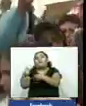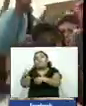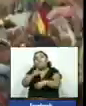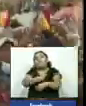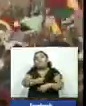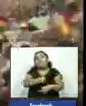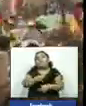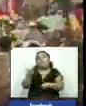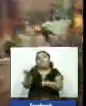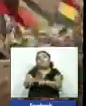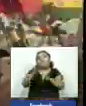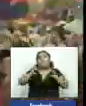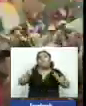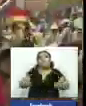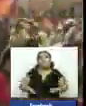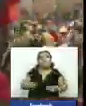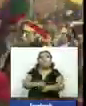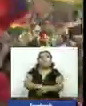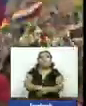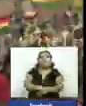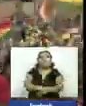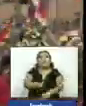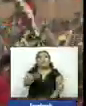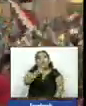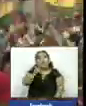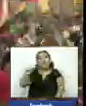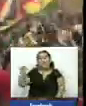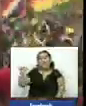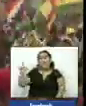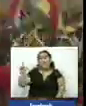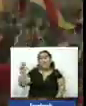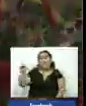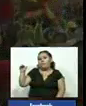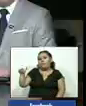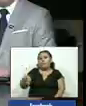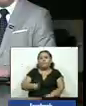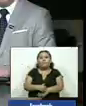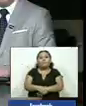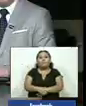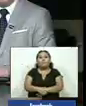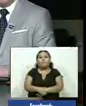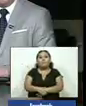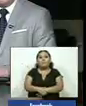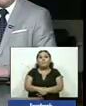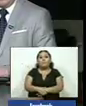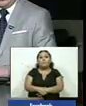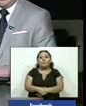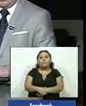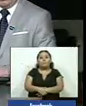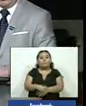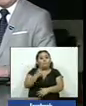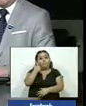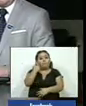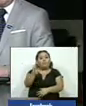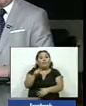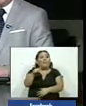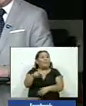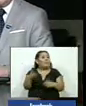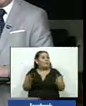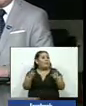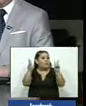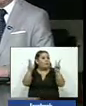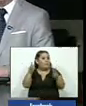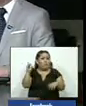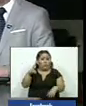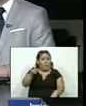sufrido Anne-Marie García Associated Press bien ahí tenemos lo que está ocurriendo en